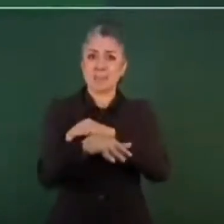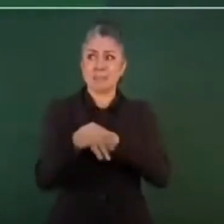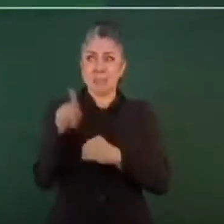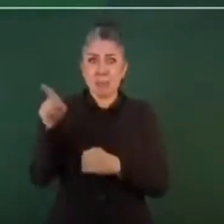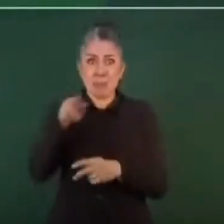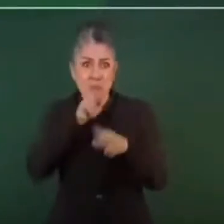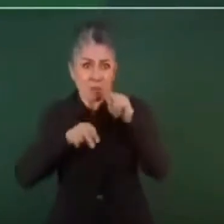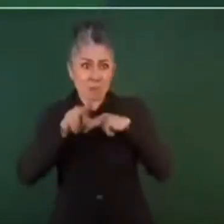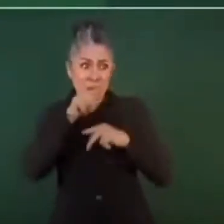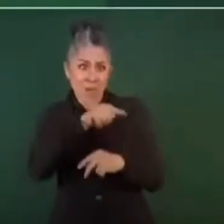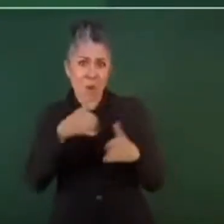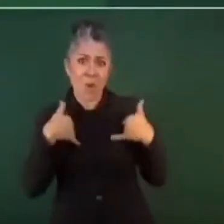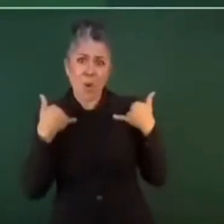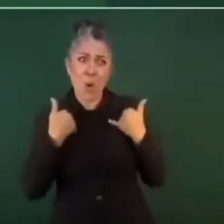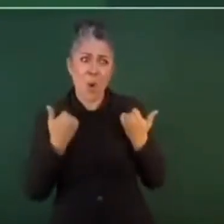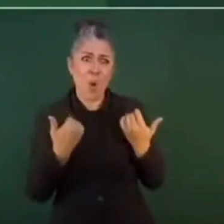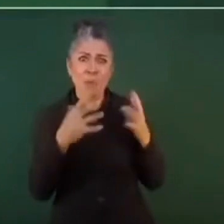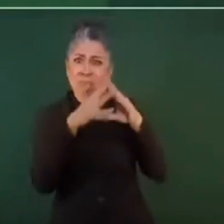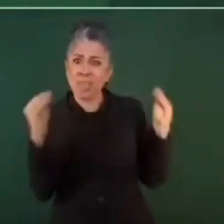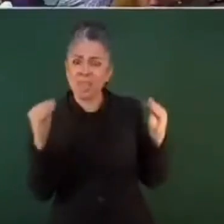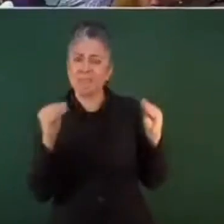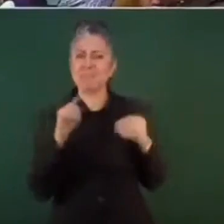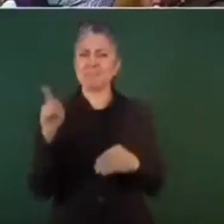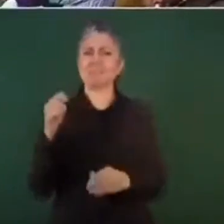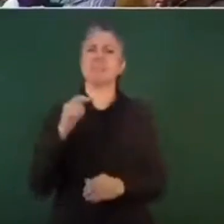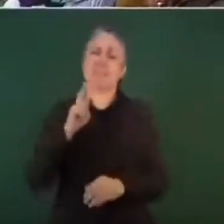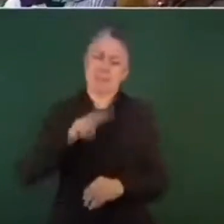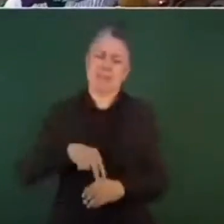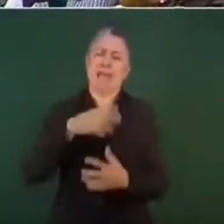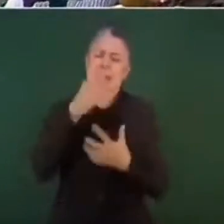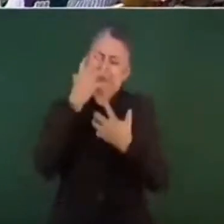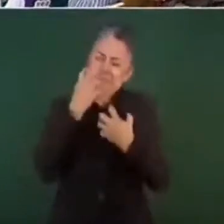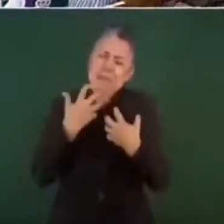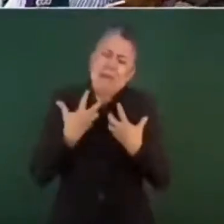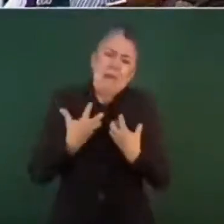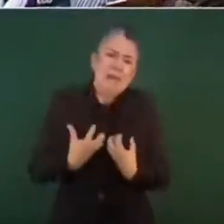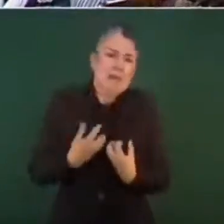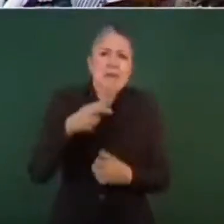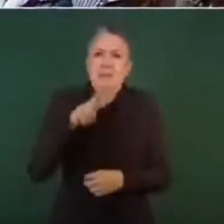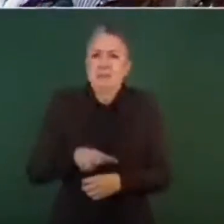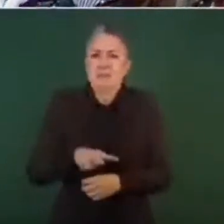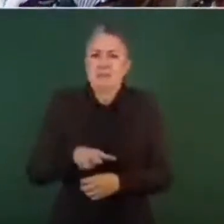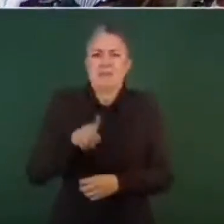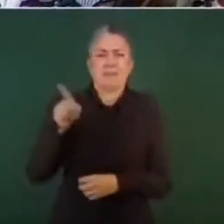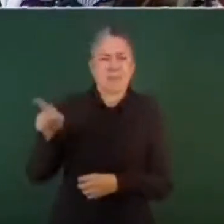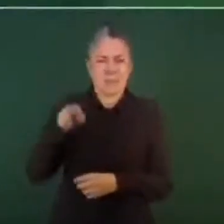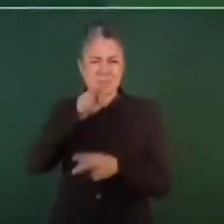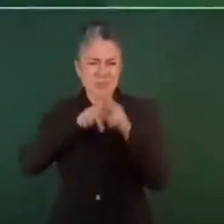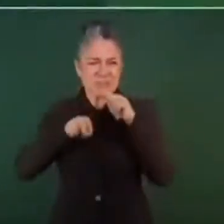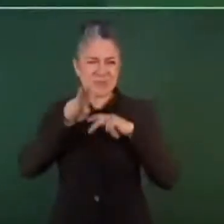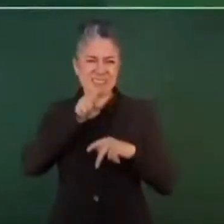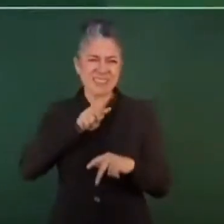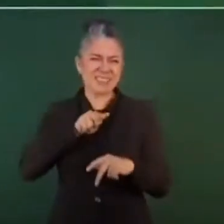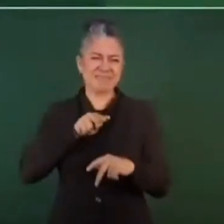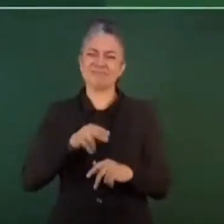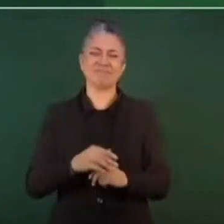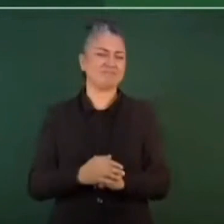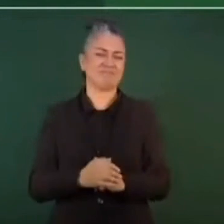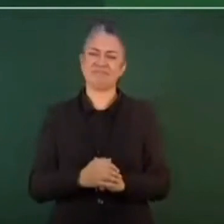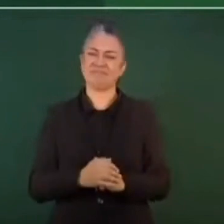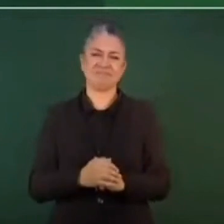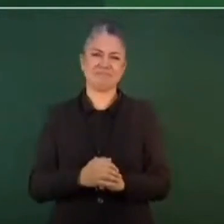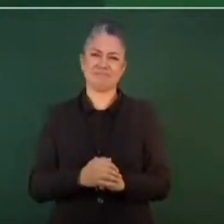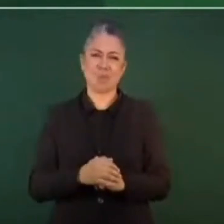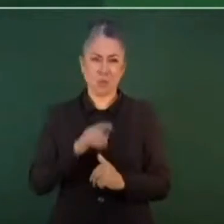casos muy lamentables tristes no les preocupa ustedes